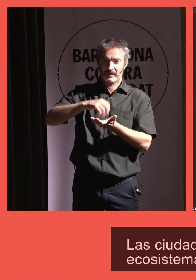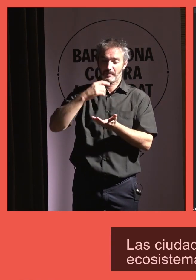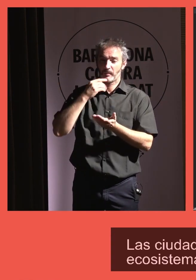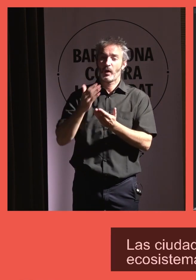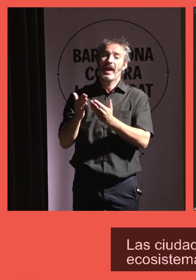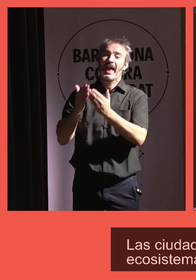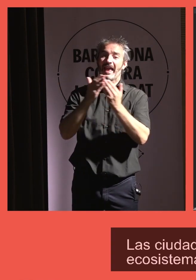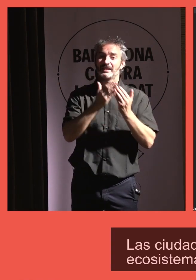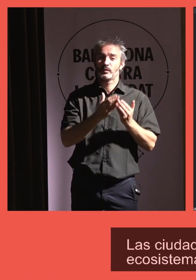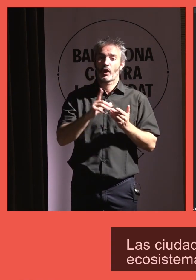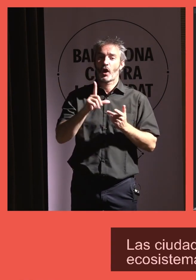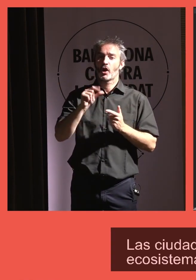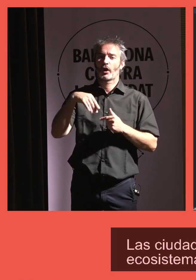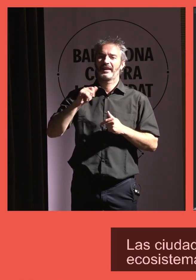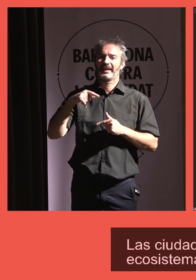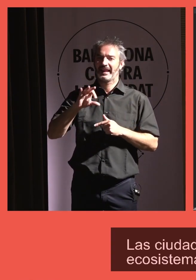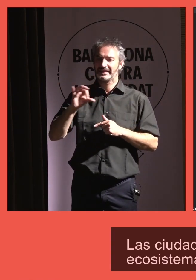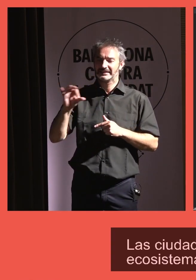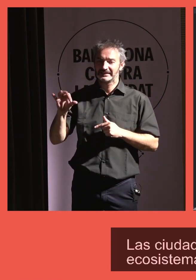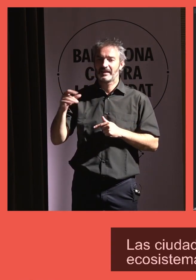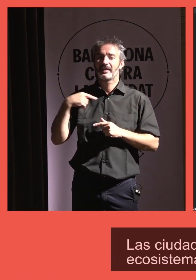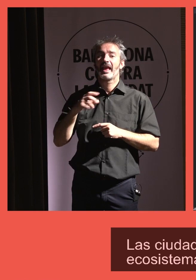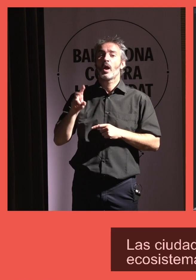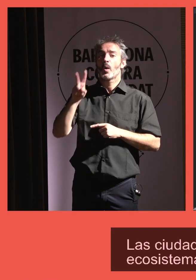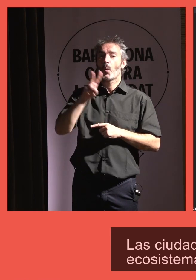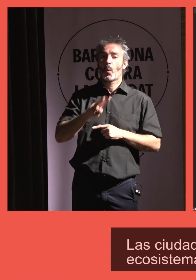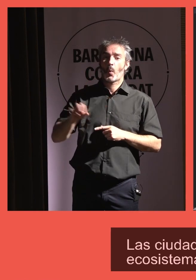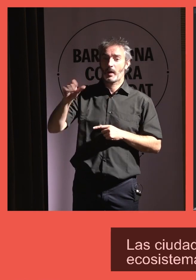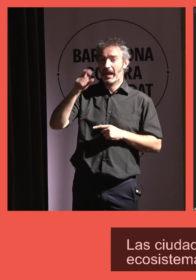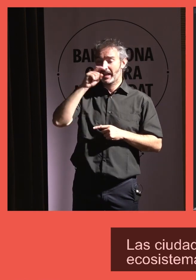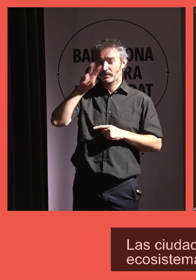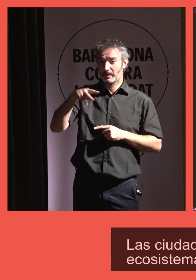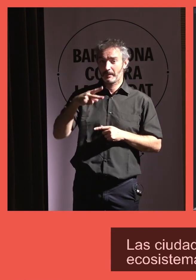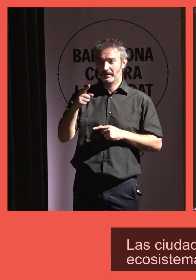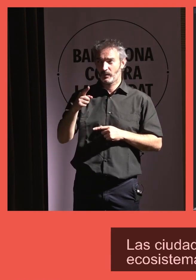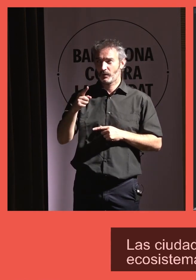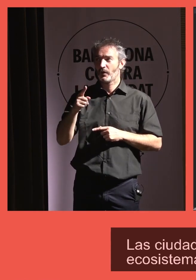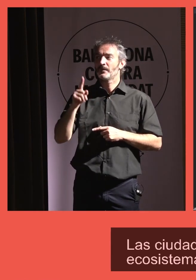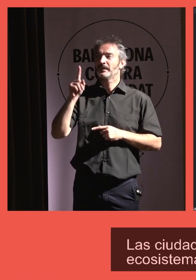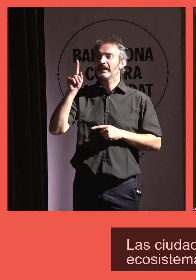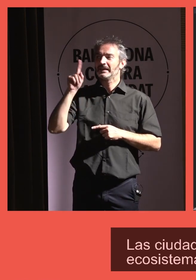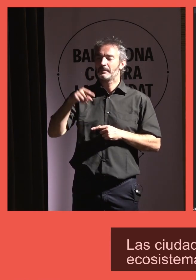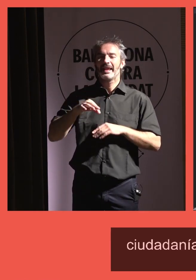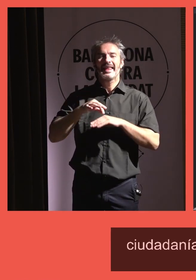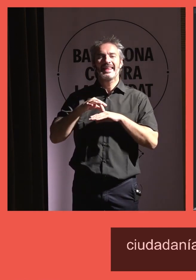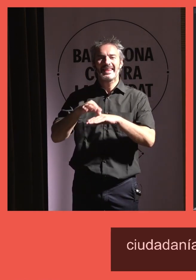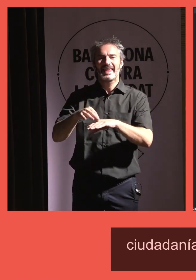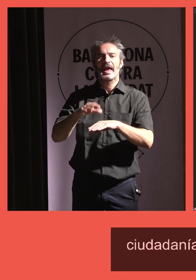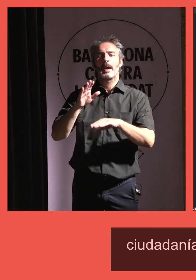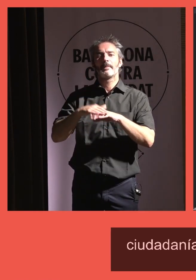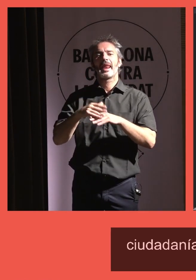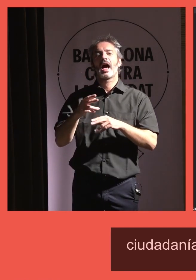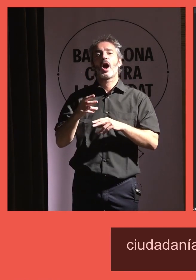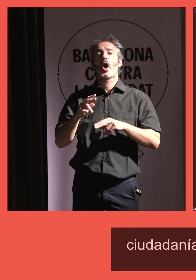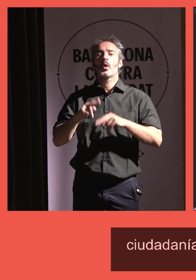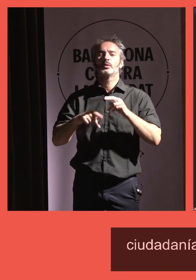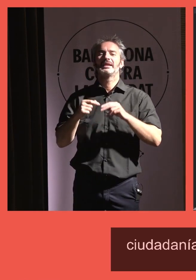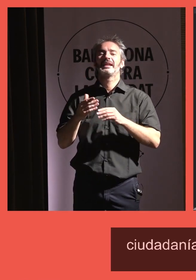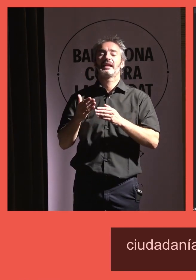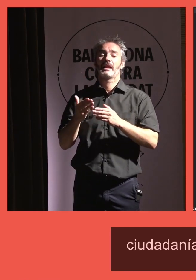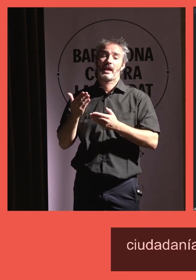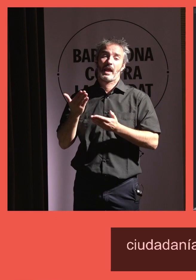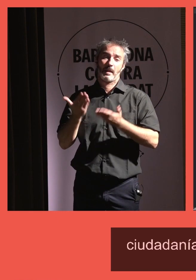en el estudio Lonines de la Unión Europea del año 2021, y también en la Guía para Construir y para Evaluar Ciudades